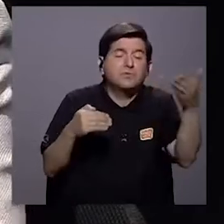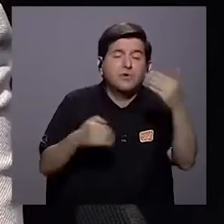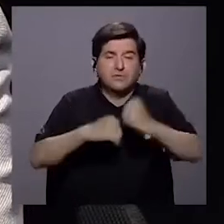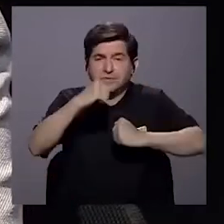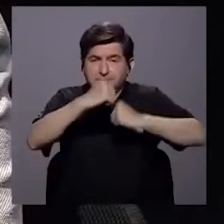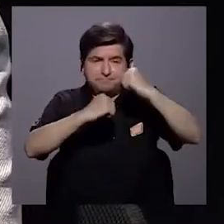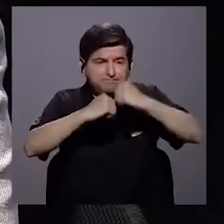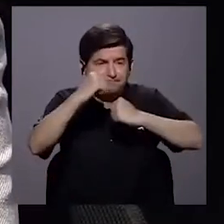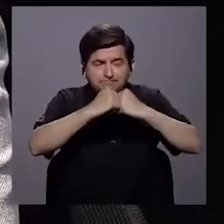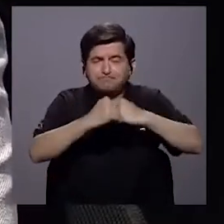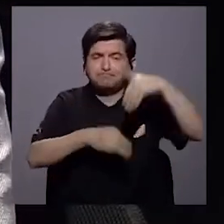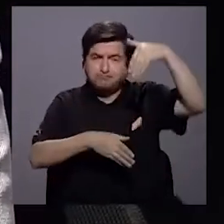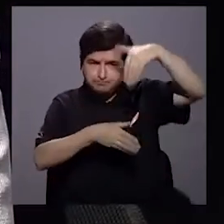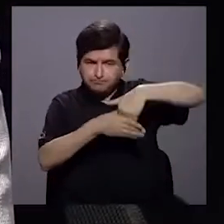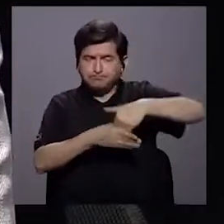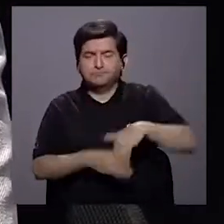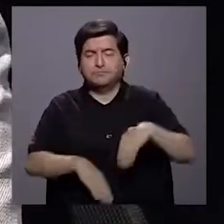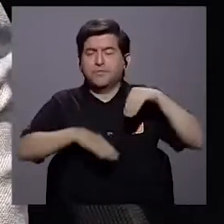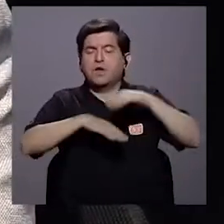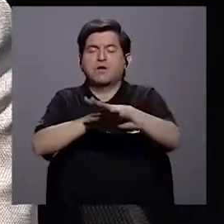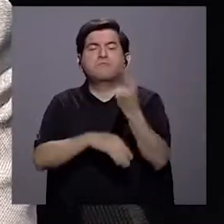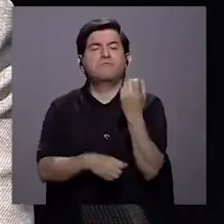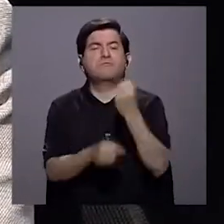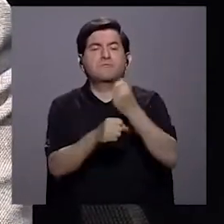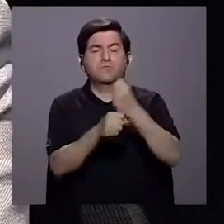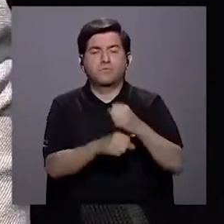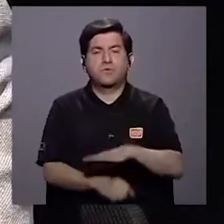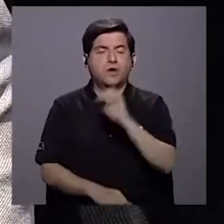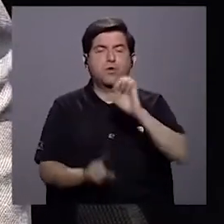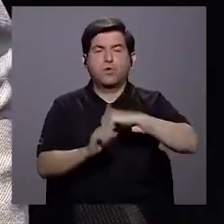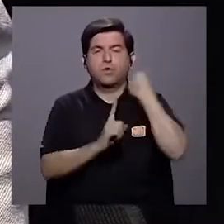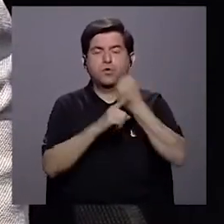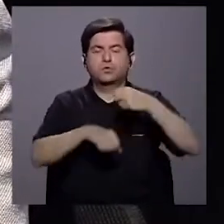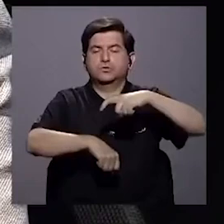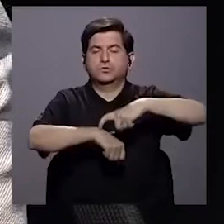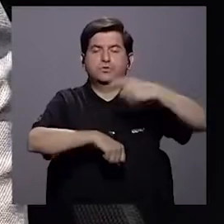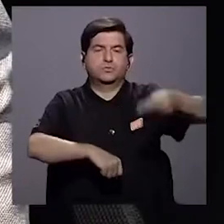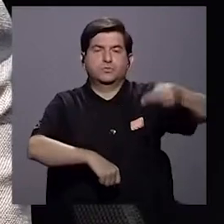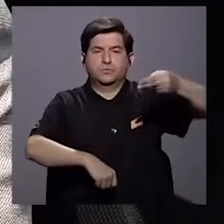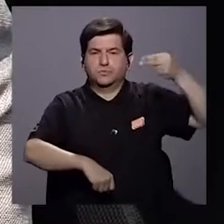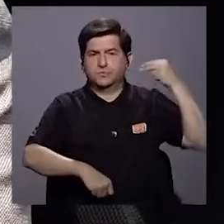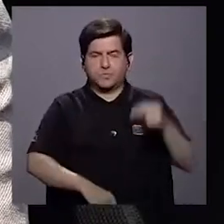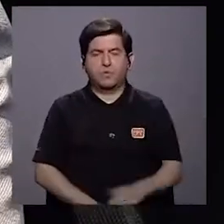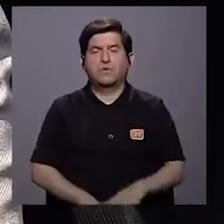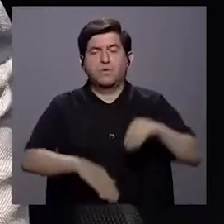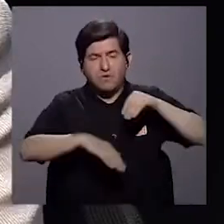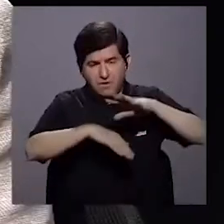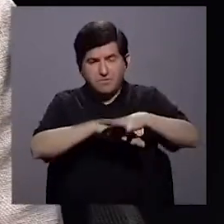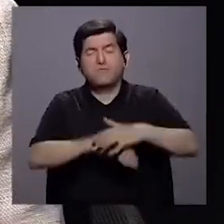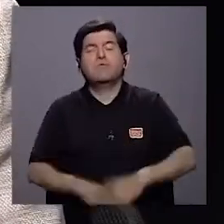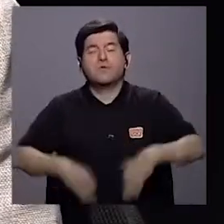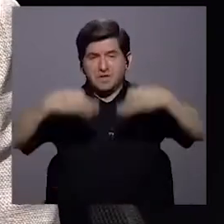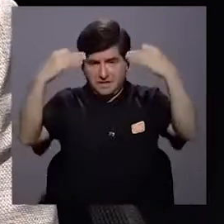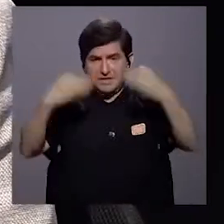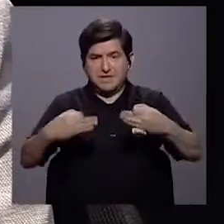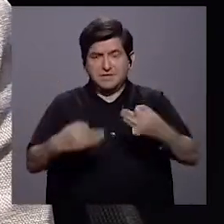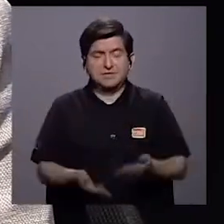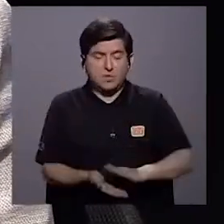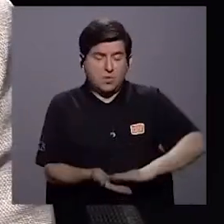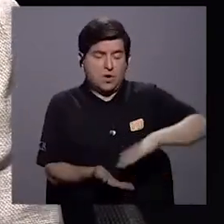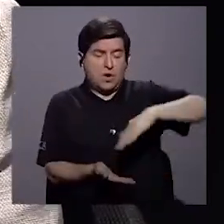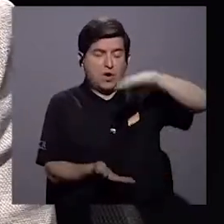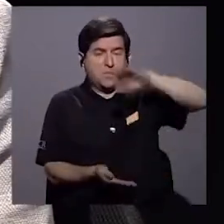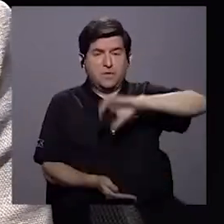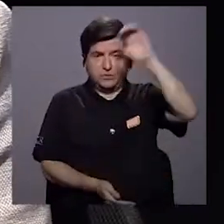son estructurales, que influyen en el desempleo. Hay factores coyunturales que también inciden decisivamente en el